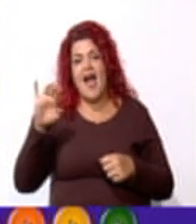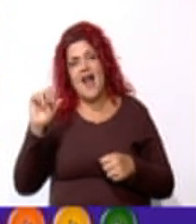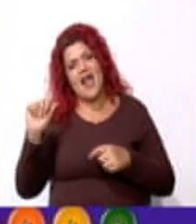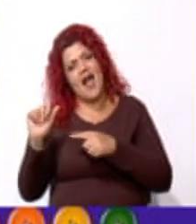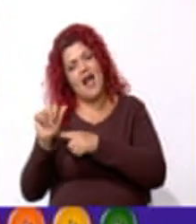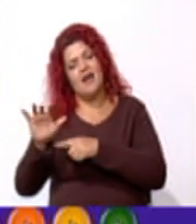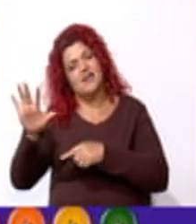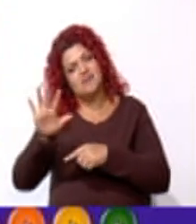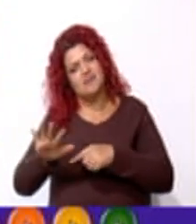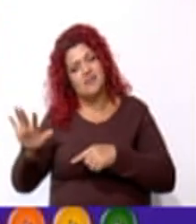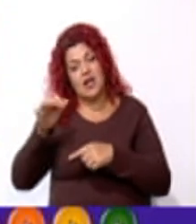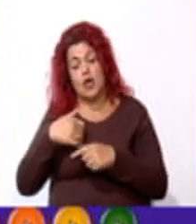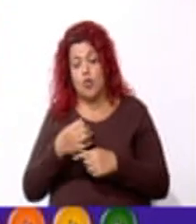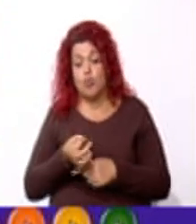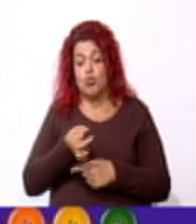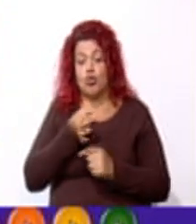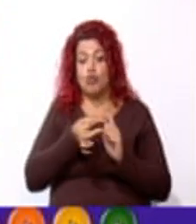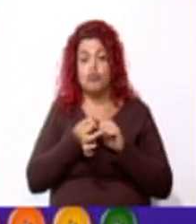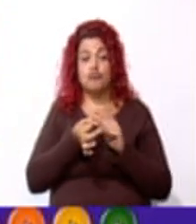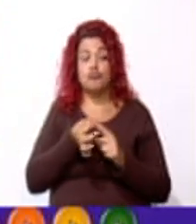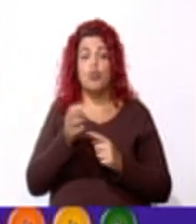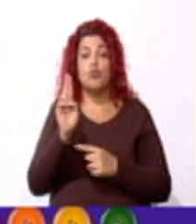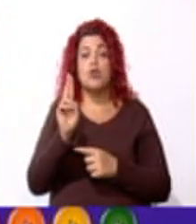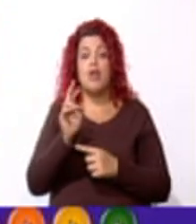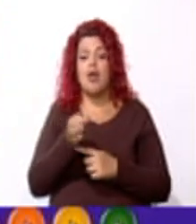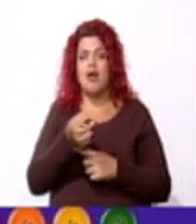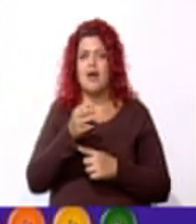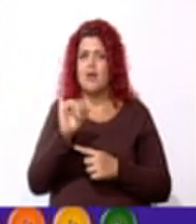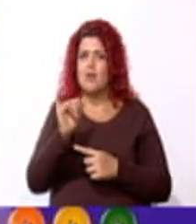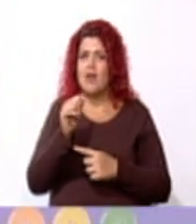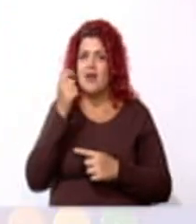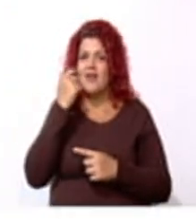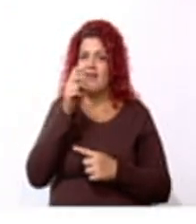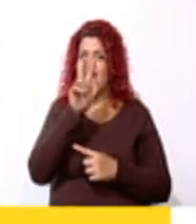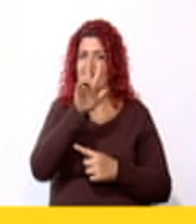como unidad, el área de todas las figuras es 36.